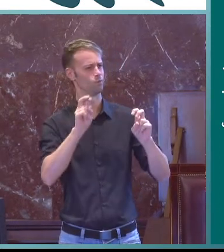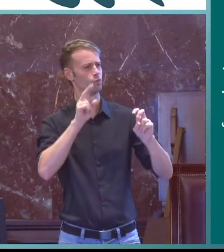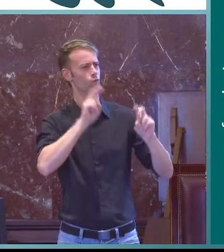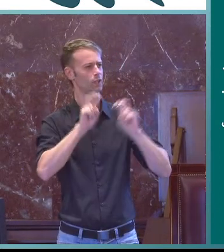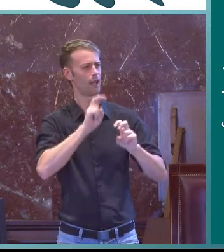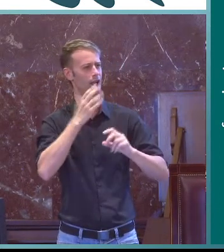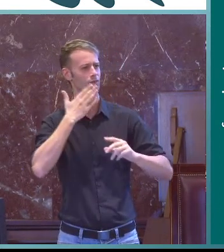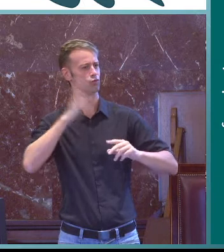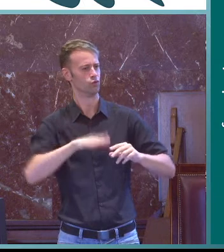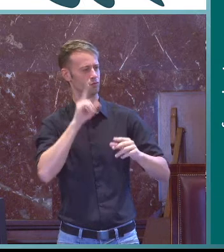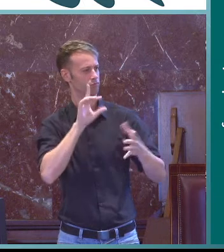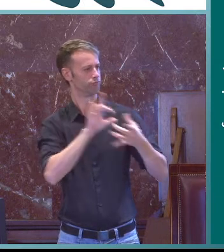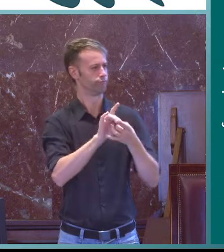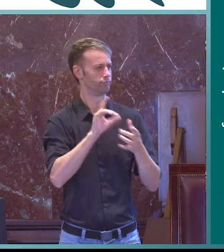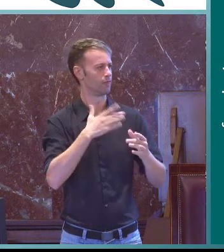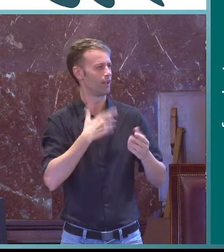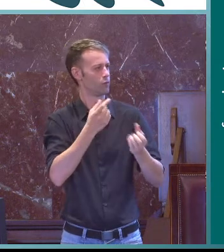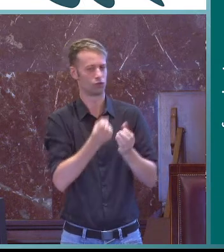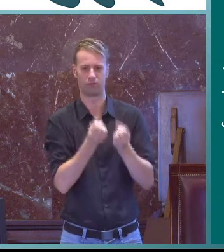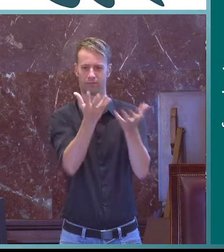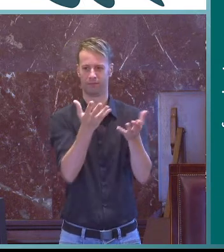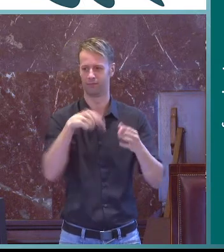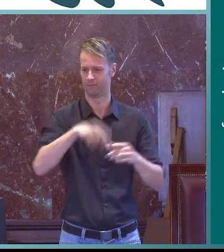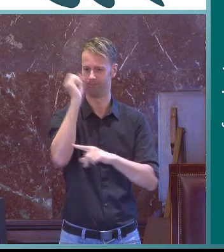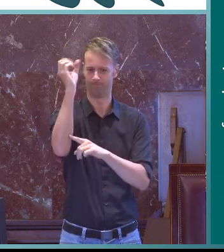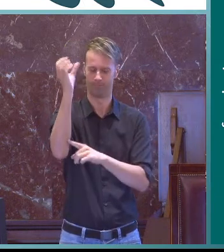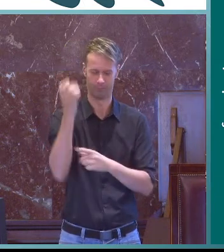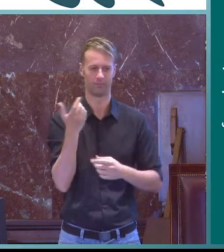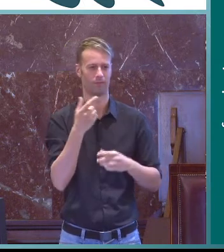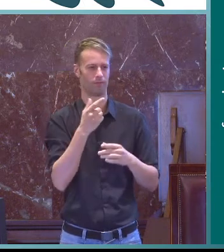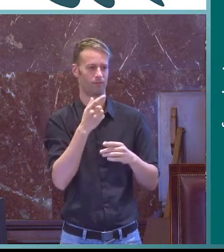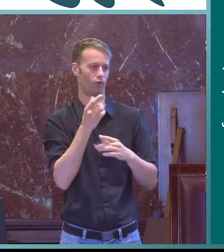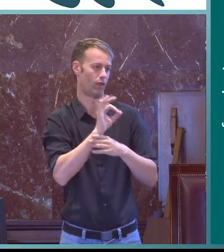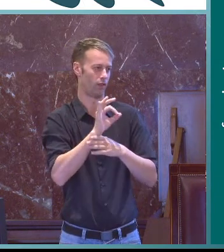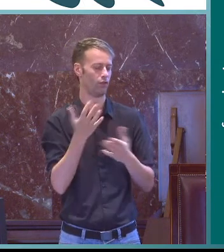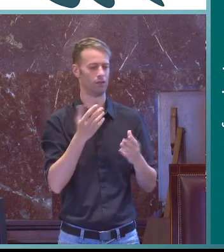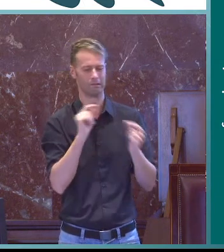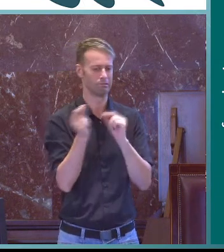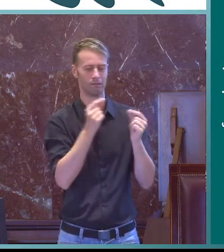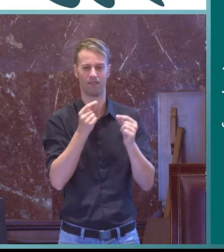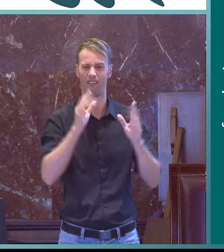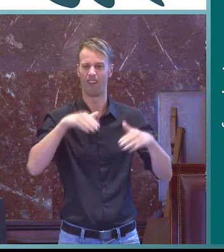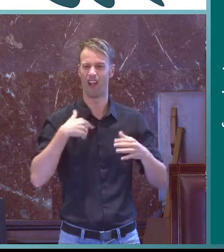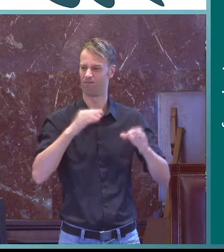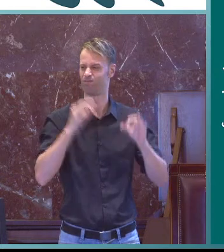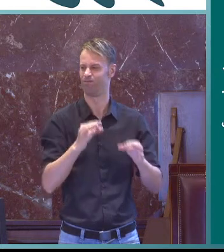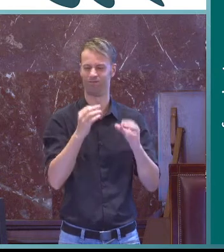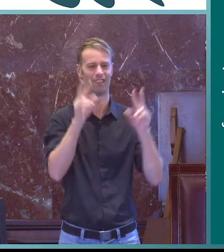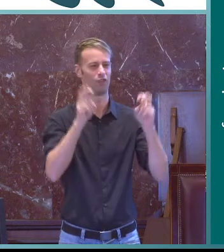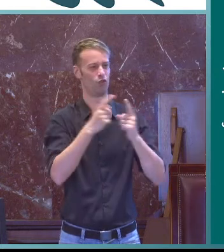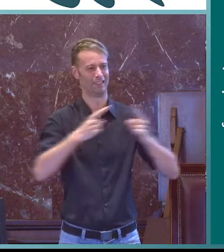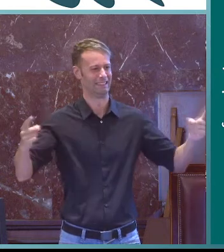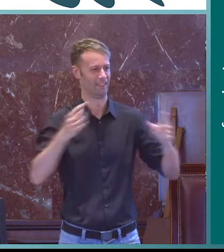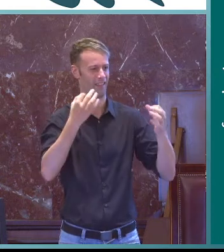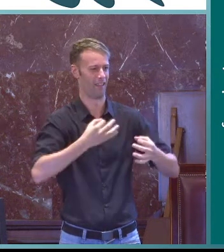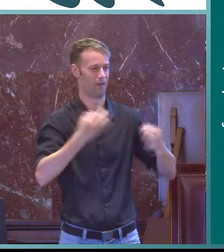Y discutiendo, debatiendo este tema con algunos compañeros, viendo cómo podía ser la forma más idónea de presentarlo aquí, en la Fundación, discutiendo